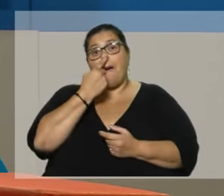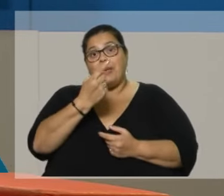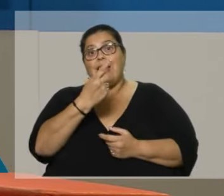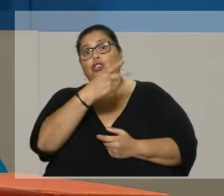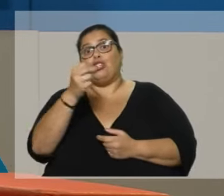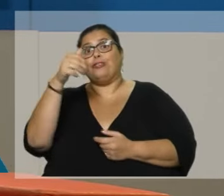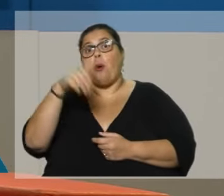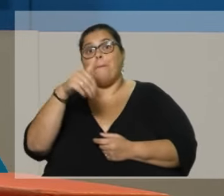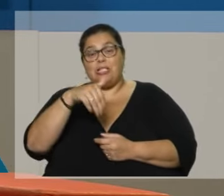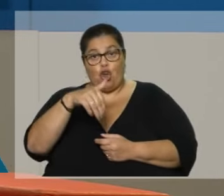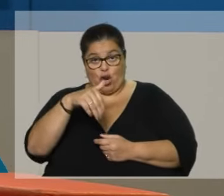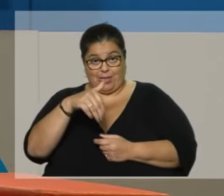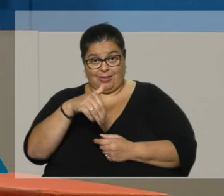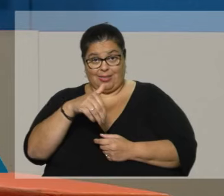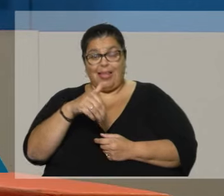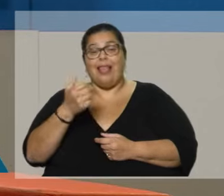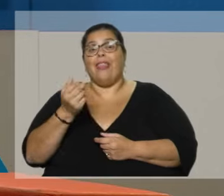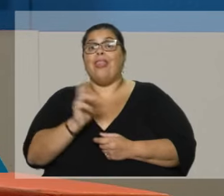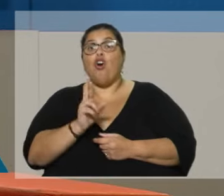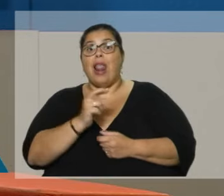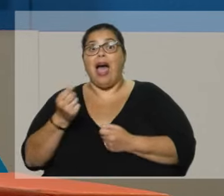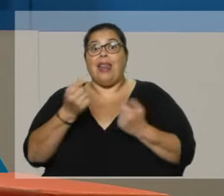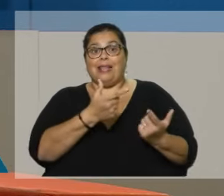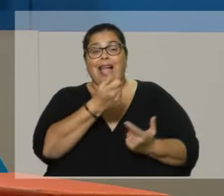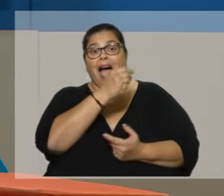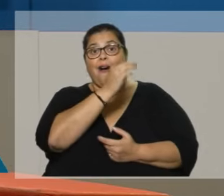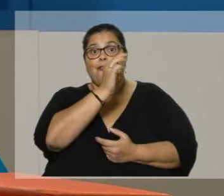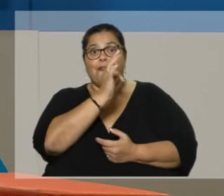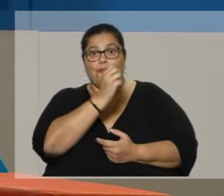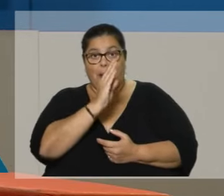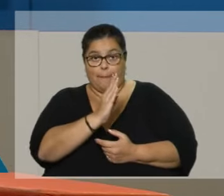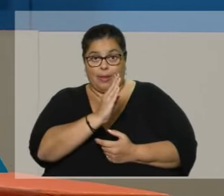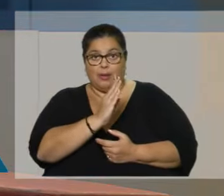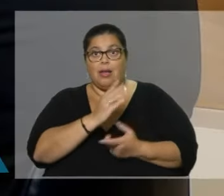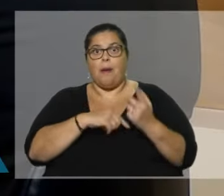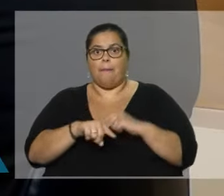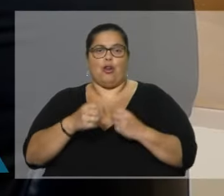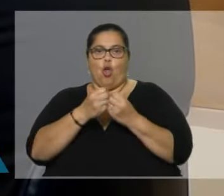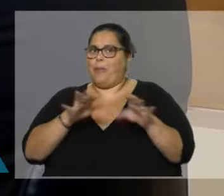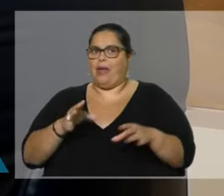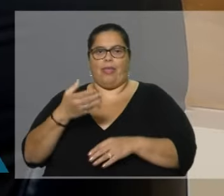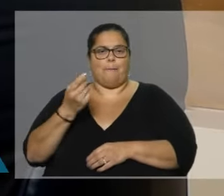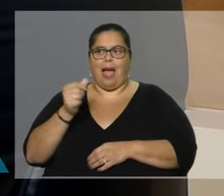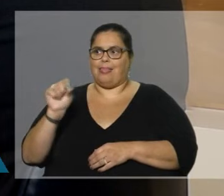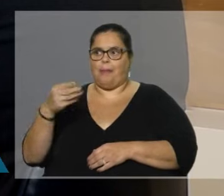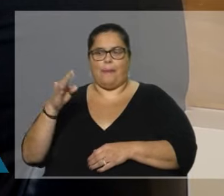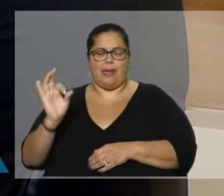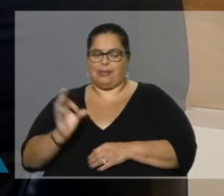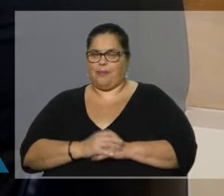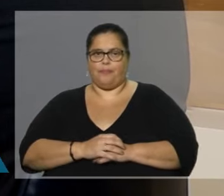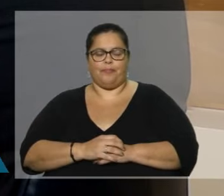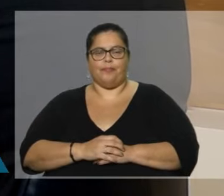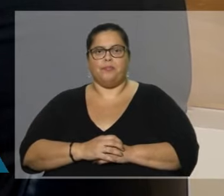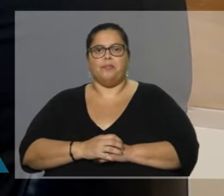400. Quiere decir que tiene un superávit de 800. No se desfinancia el BPS. Hay otro plebiscito que ya está,